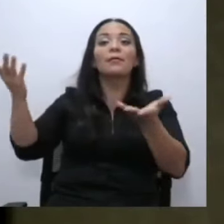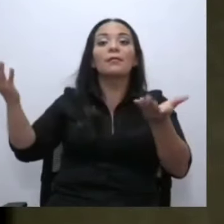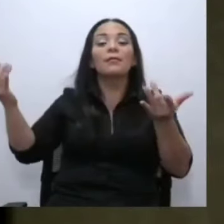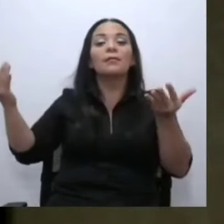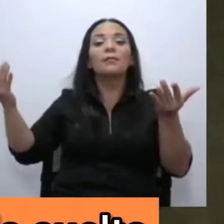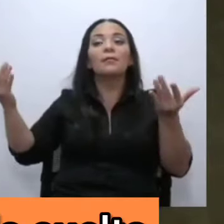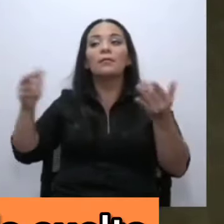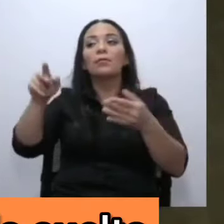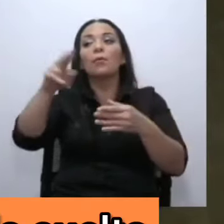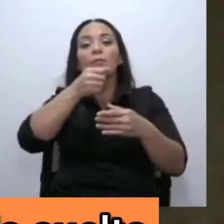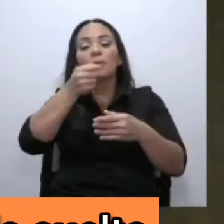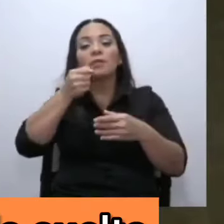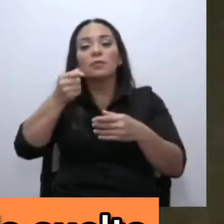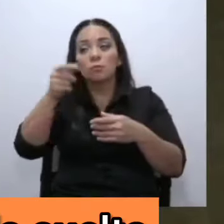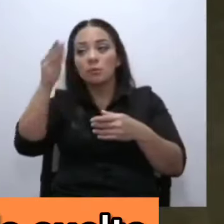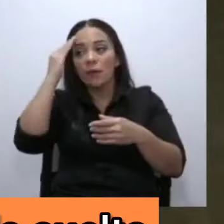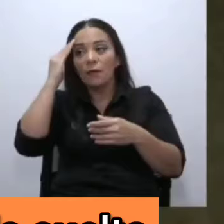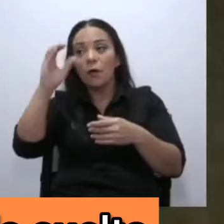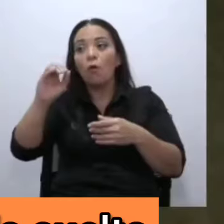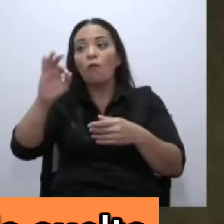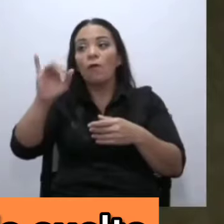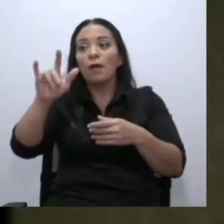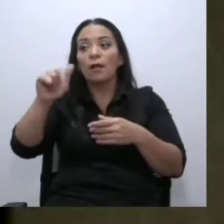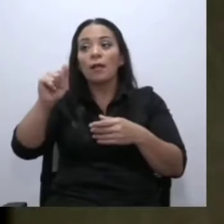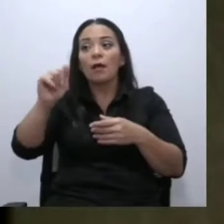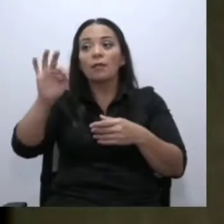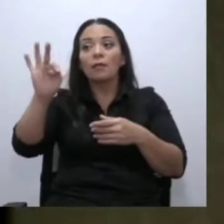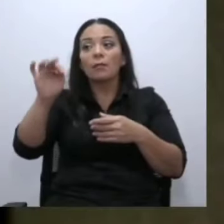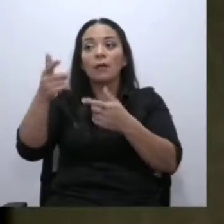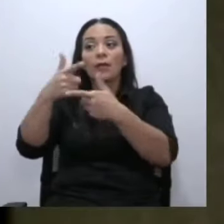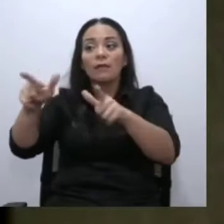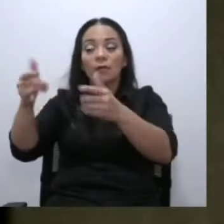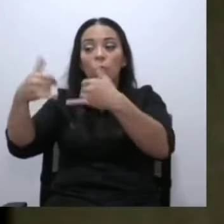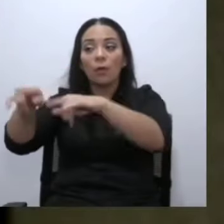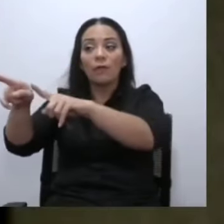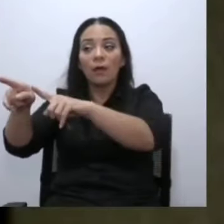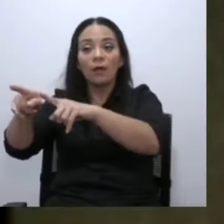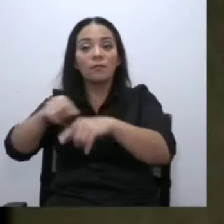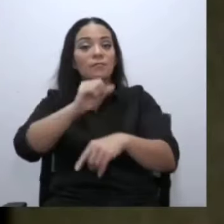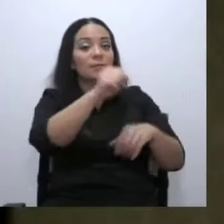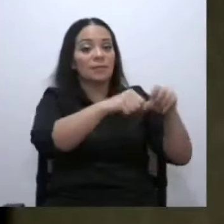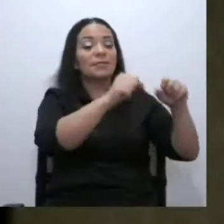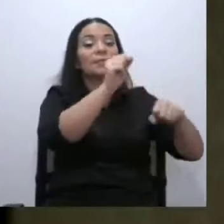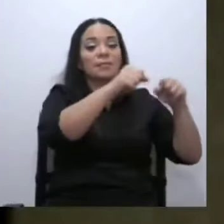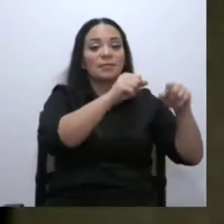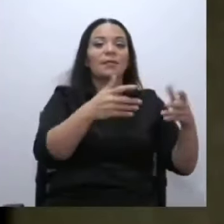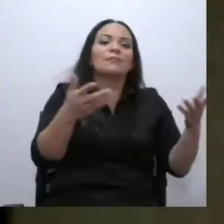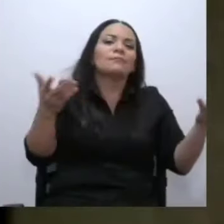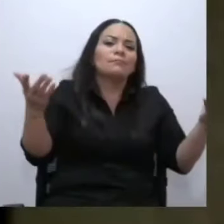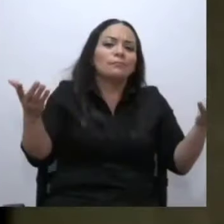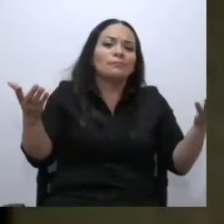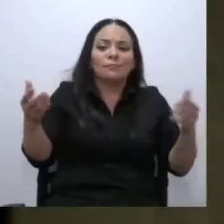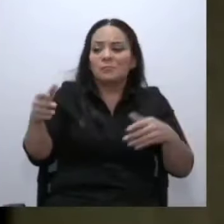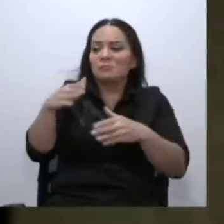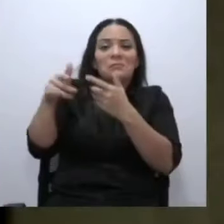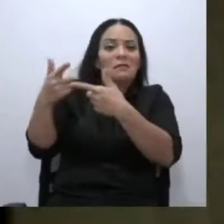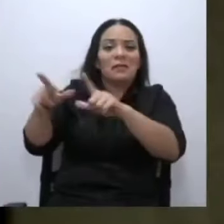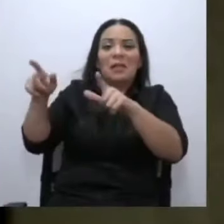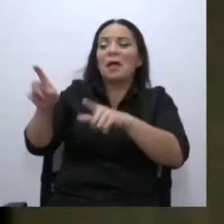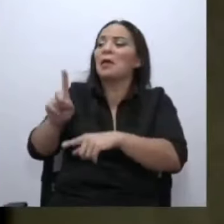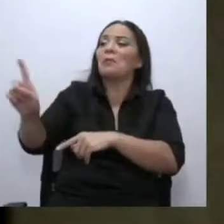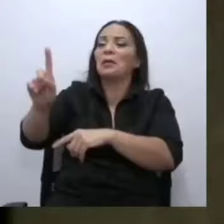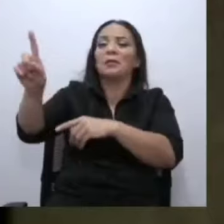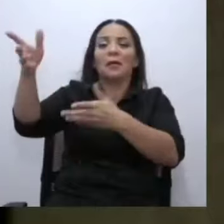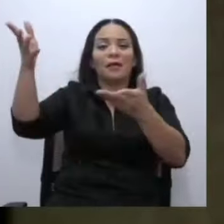Colegas de la prensa, ¿ustedes saben si doña Felia Tatelbaum anda suelta? Ah, en toda libertad camina por… Bueno, ahí